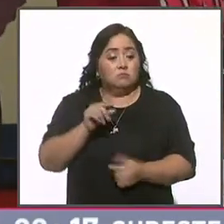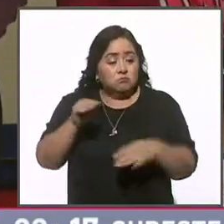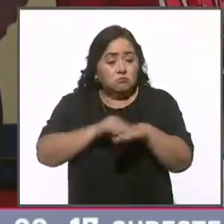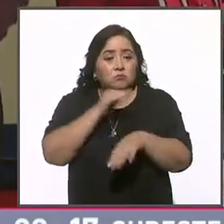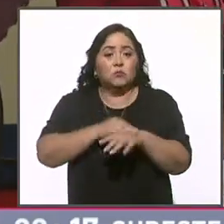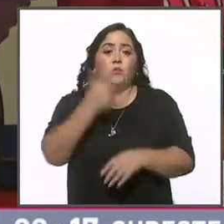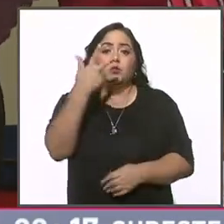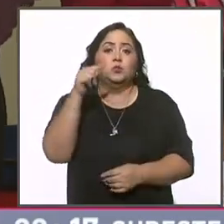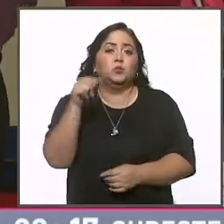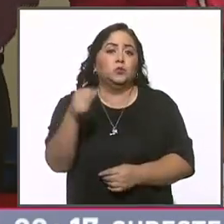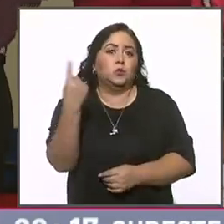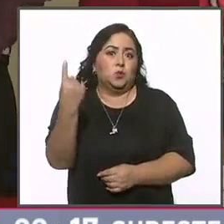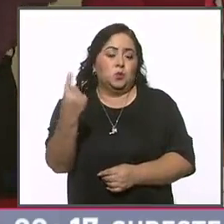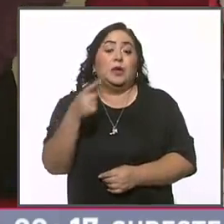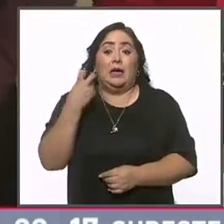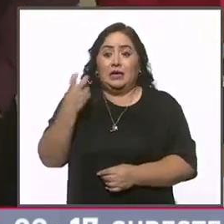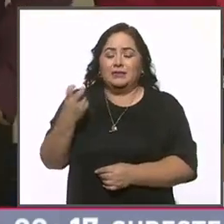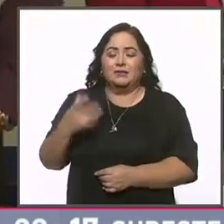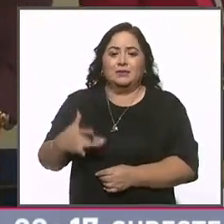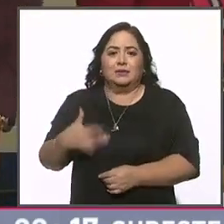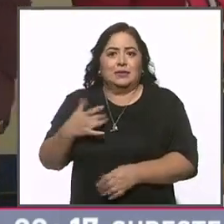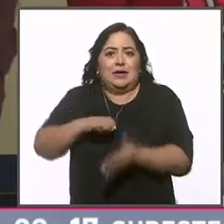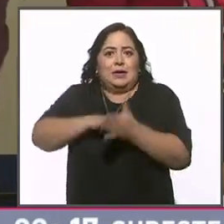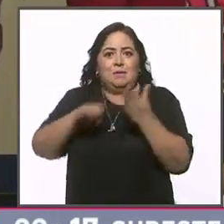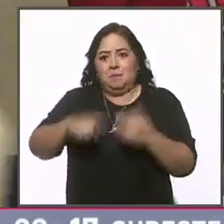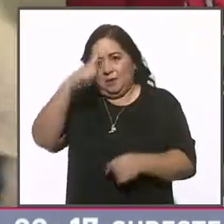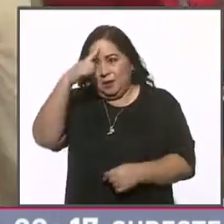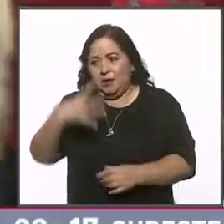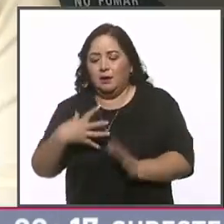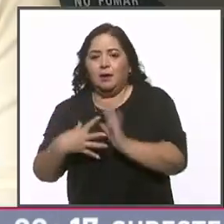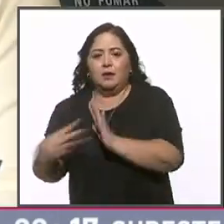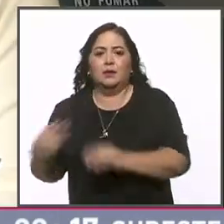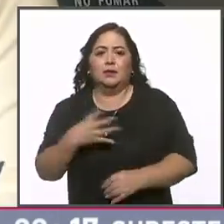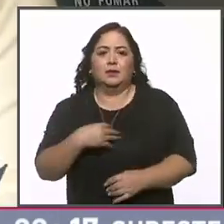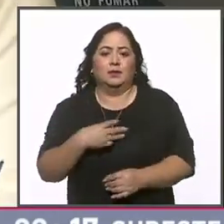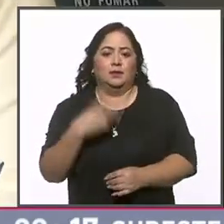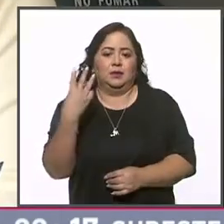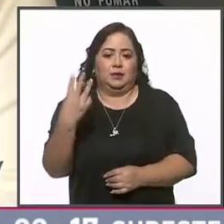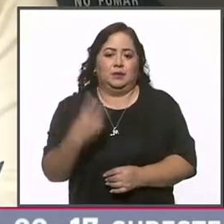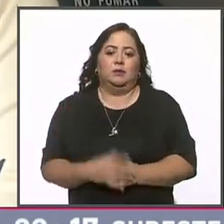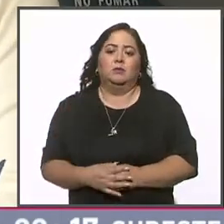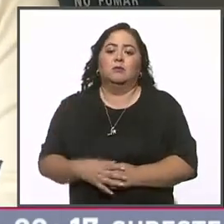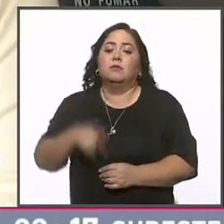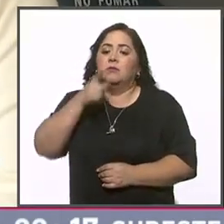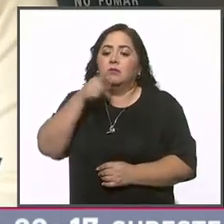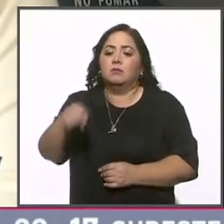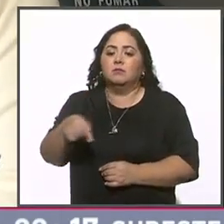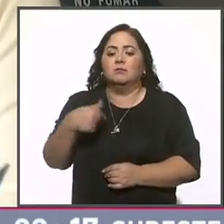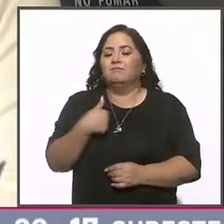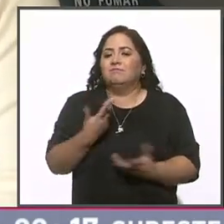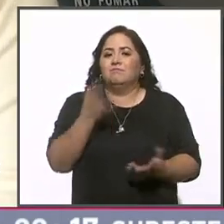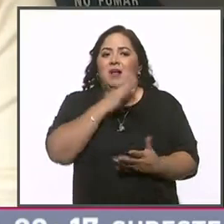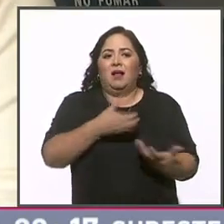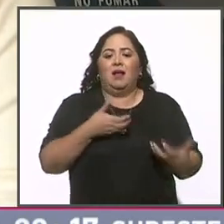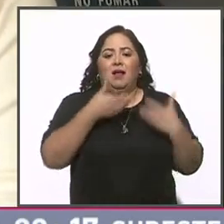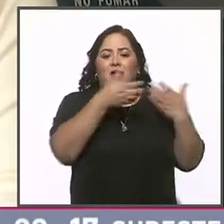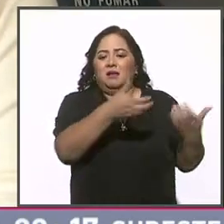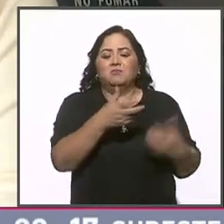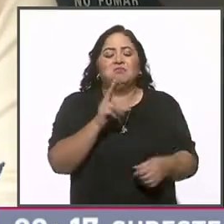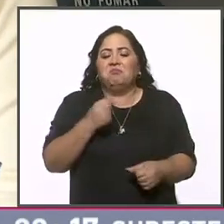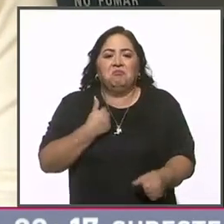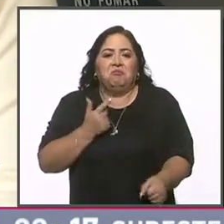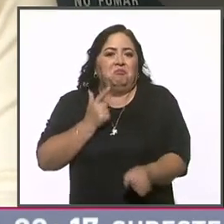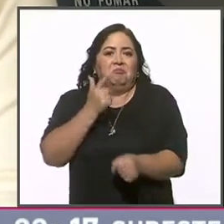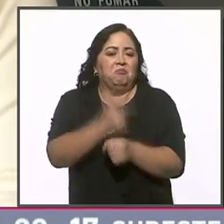.1 de la secundaria, y eso le motiva a ser ejemplo para sus tres hijos pequeños. Esa idea yo la traía de la calle, y me di cuenta que no,